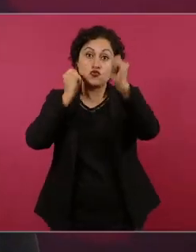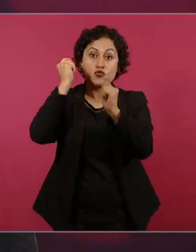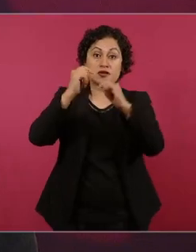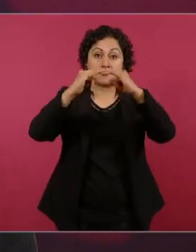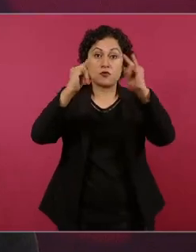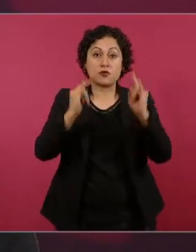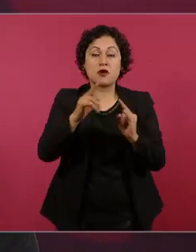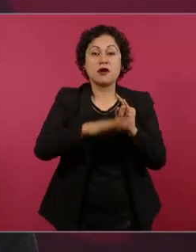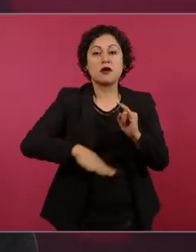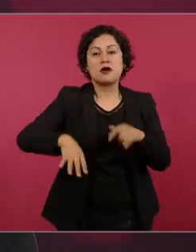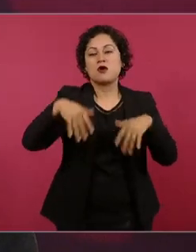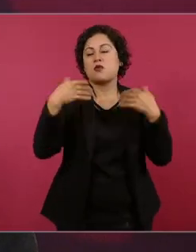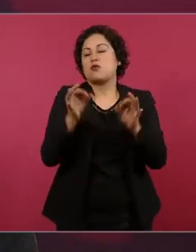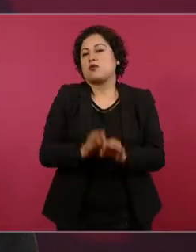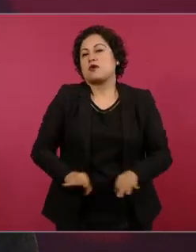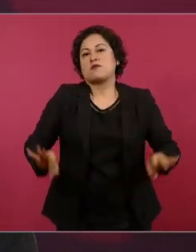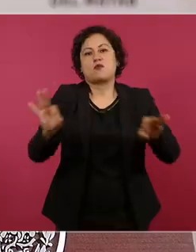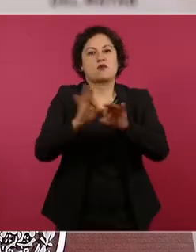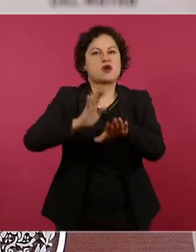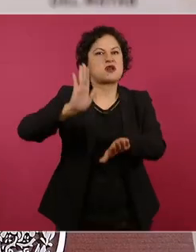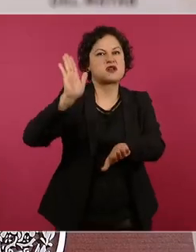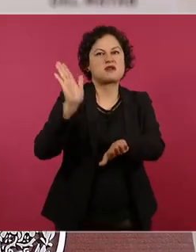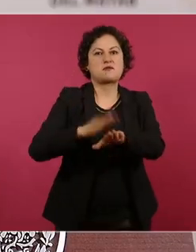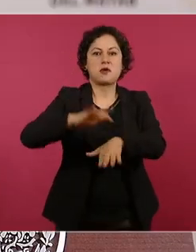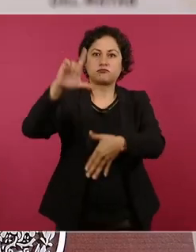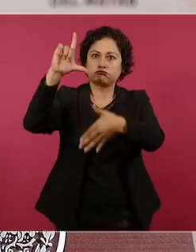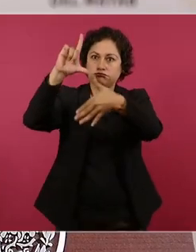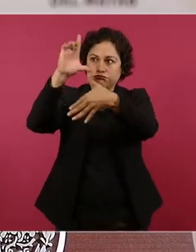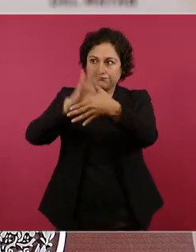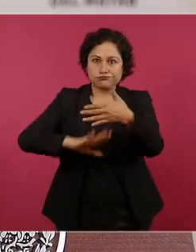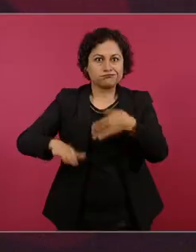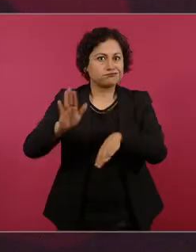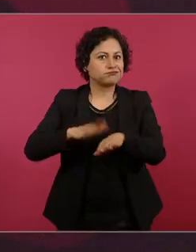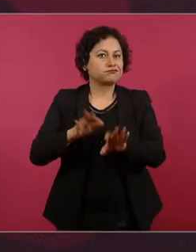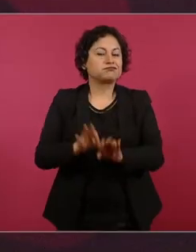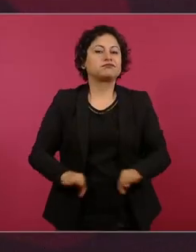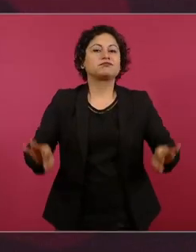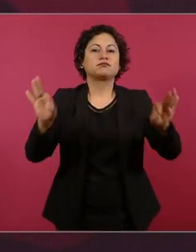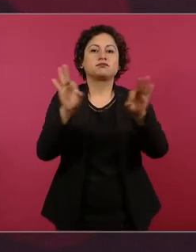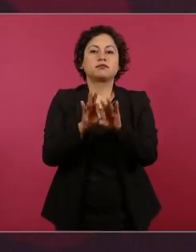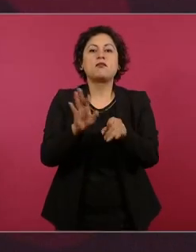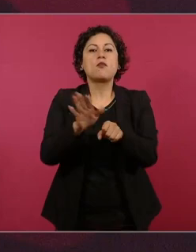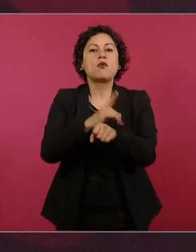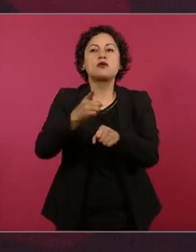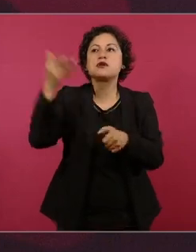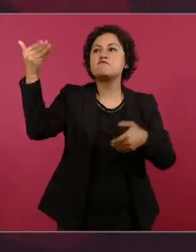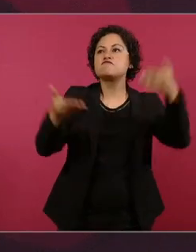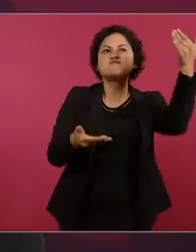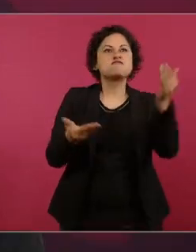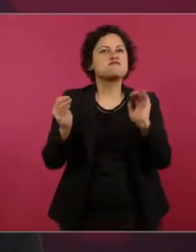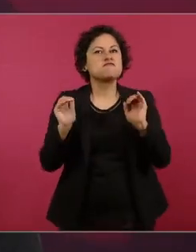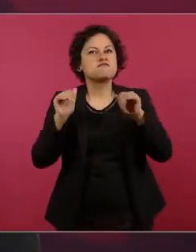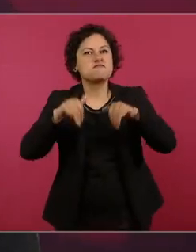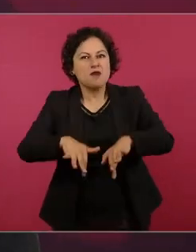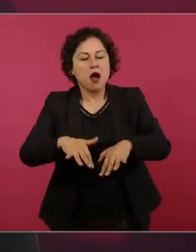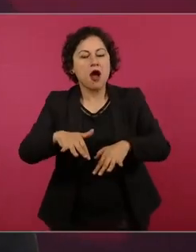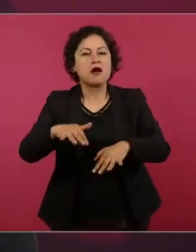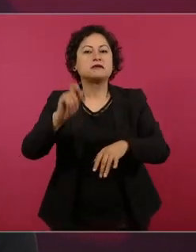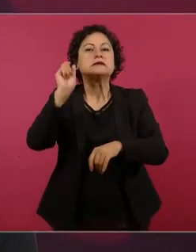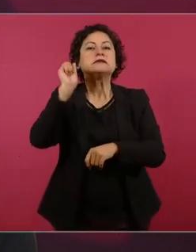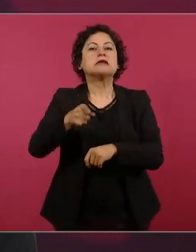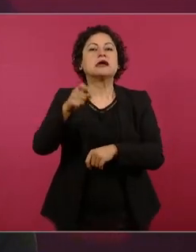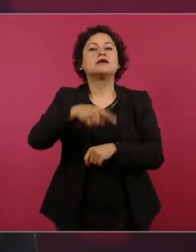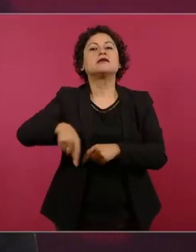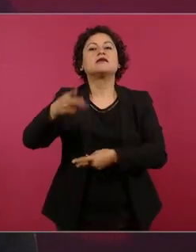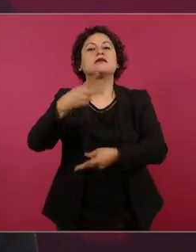Latina ahí se hacen las grandes transacciones que harán posible que este año cerremos en